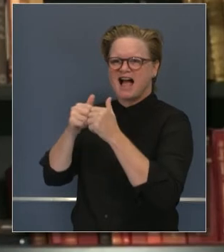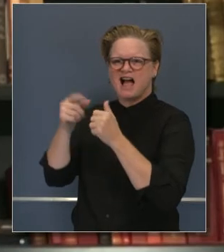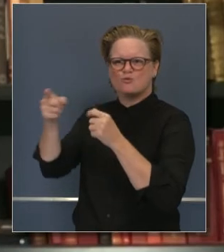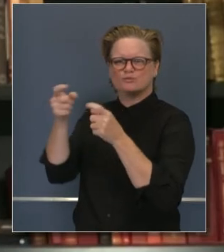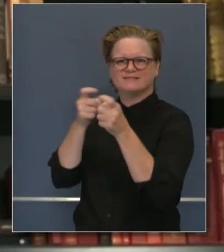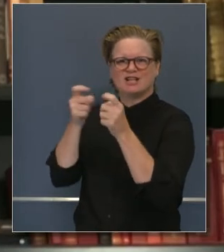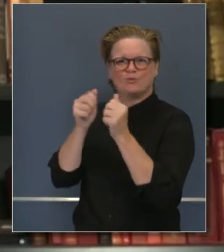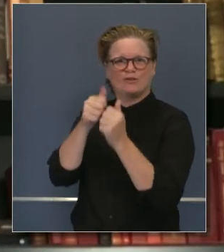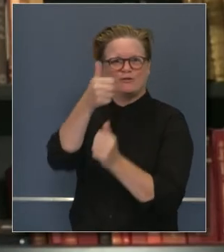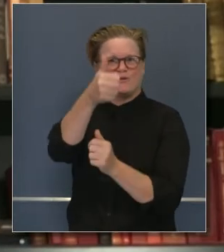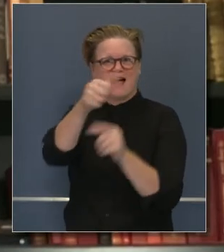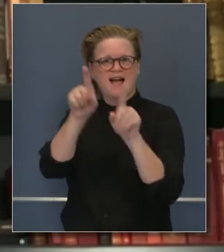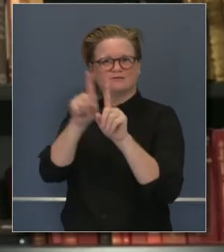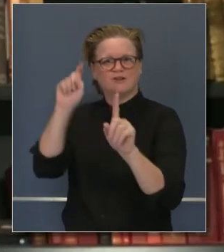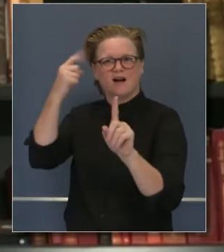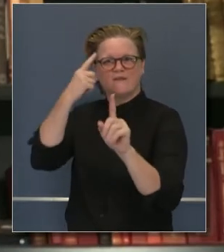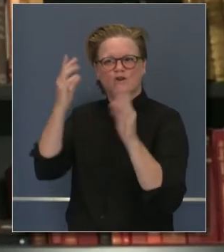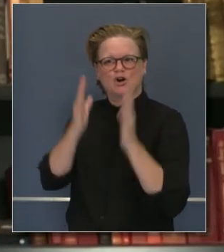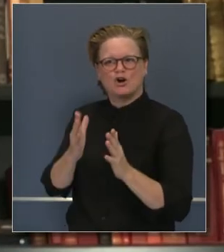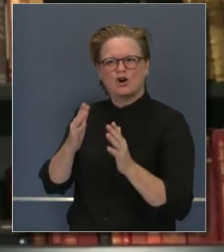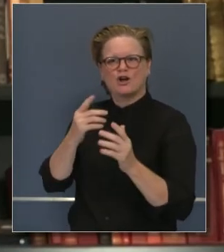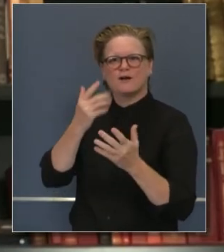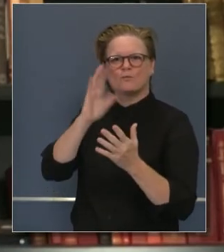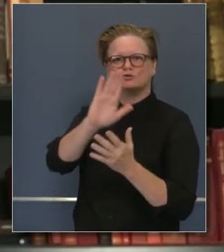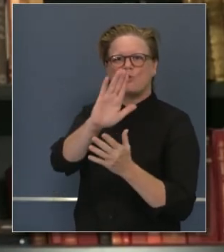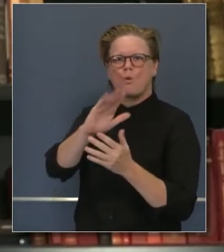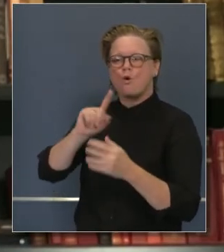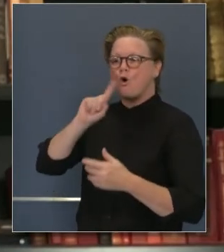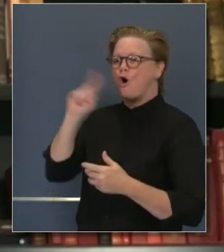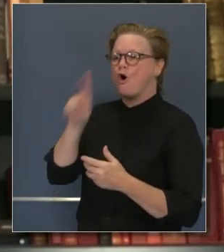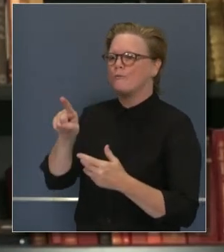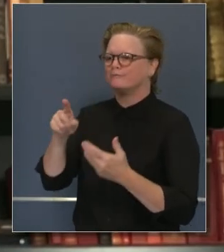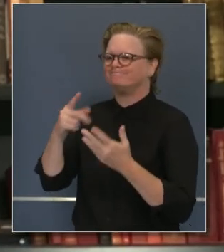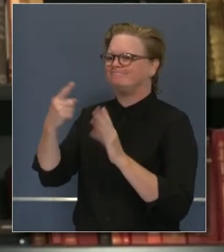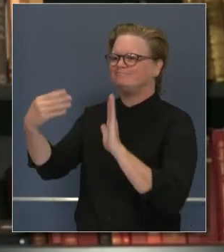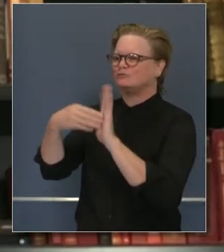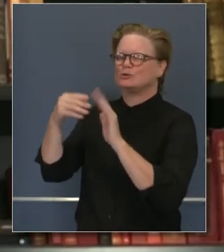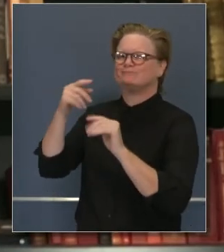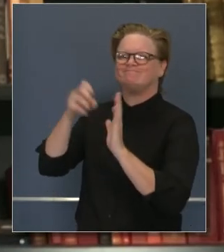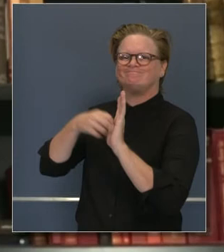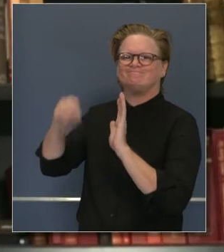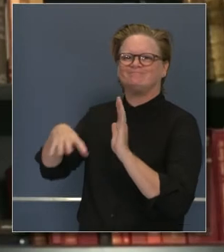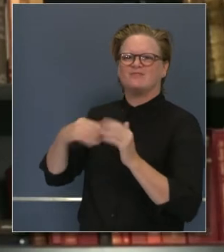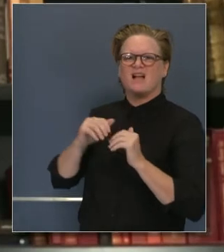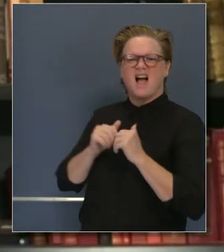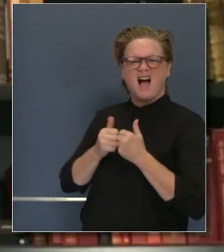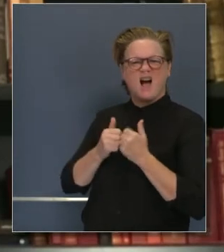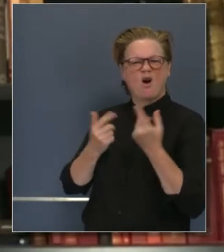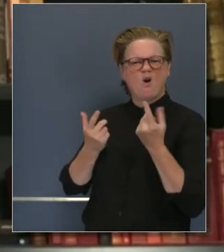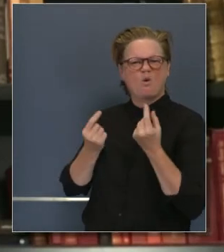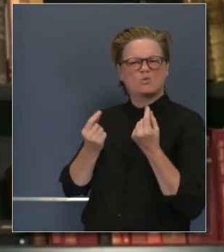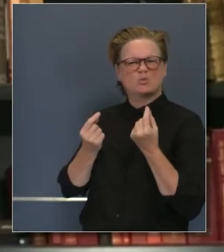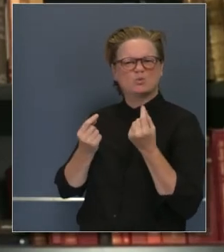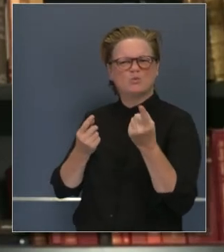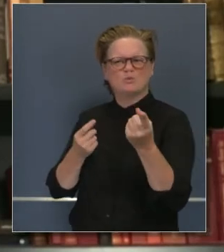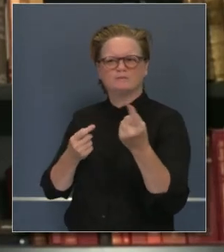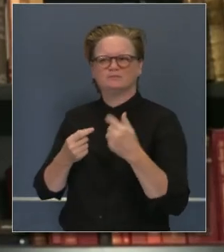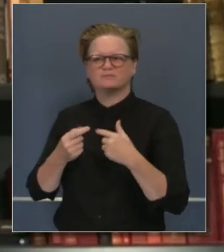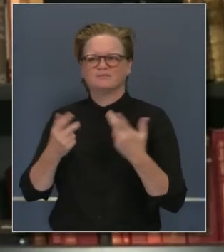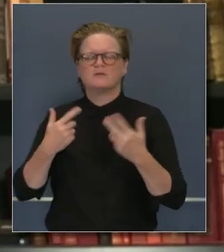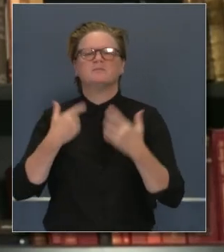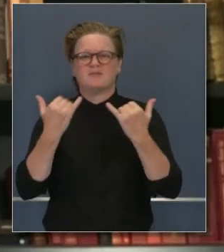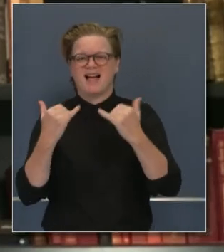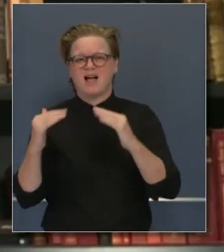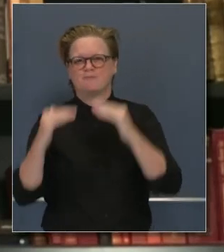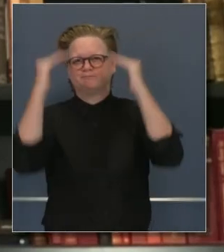a través de ejecución? Estamos apelando a esa decisión adjudicada por el Tribunal de Apelaciones. Estamos confiados en nuestra